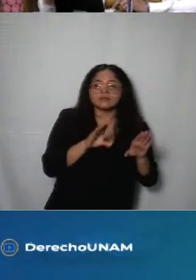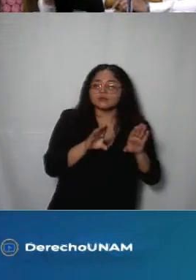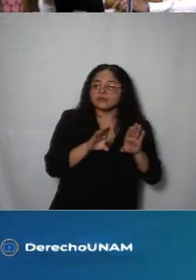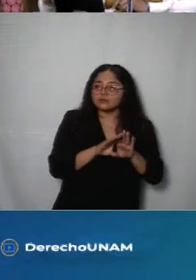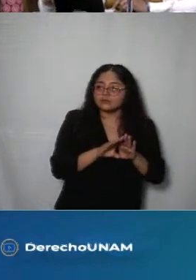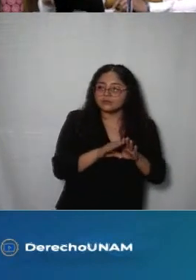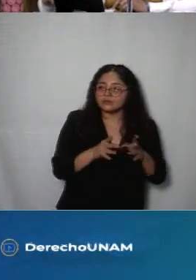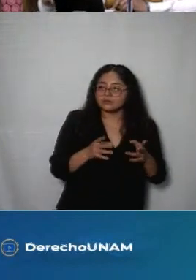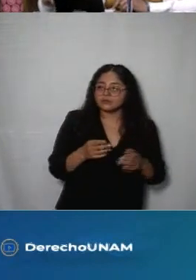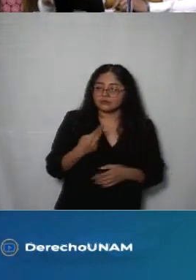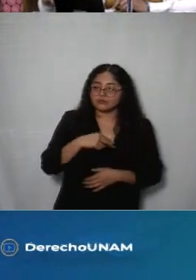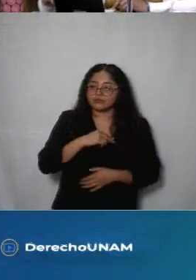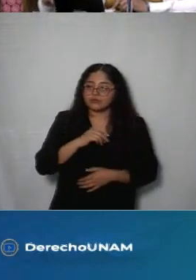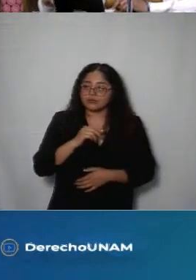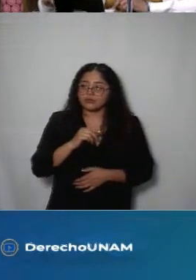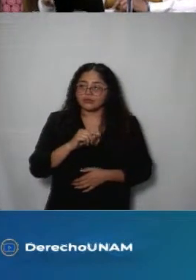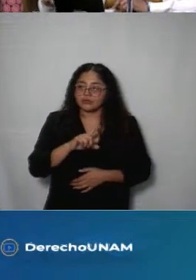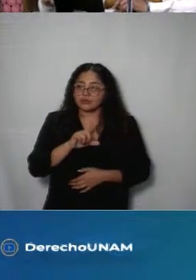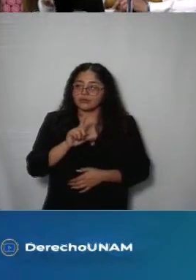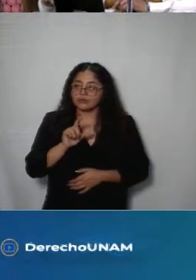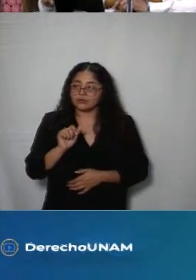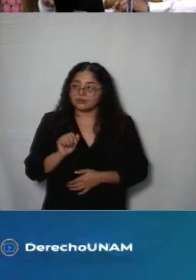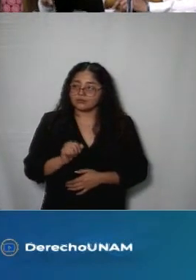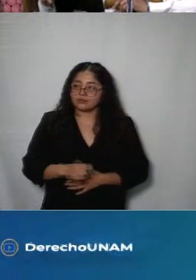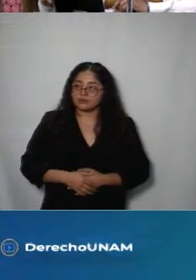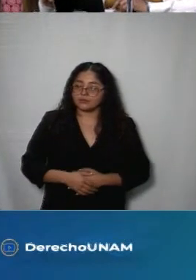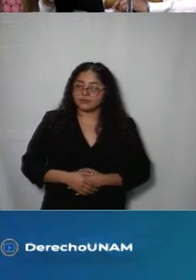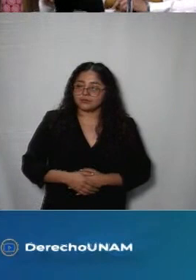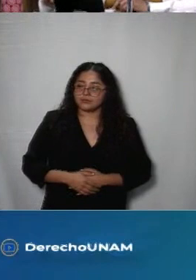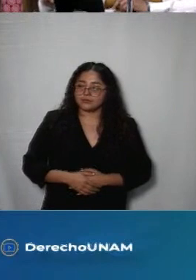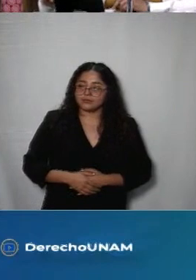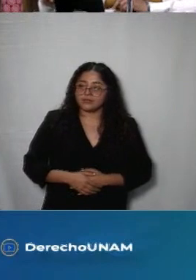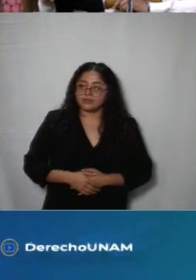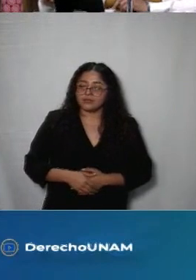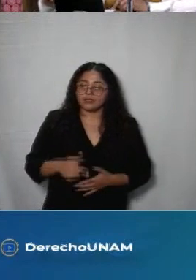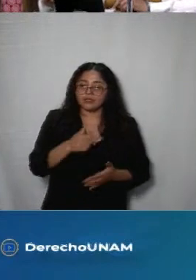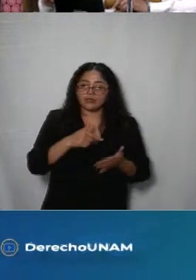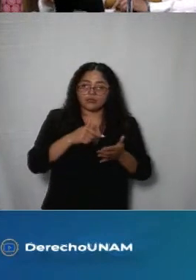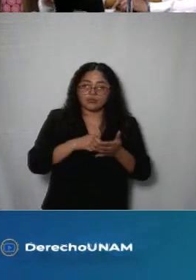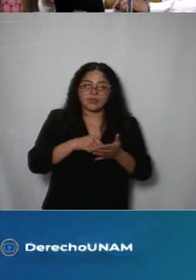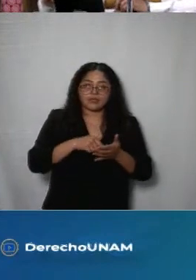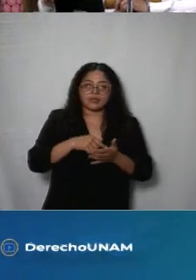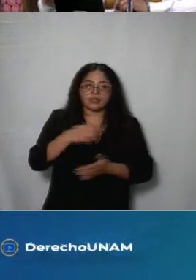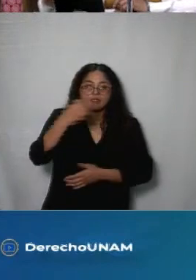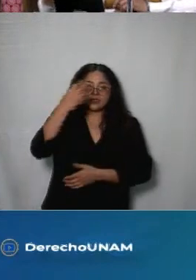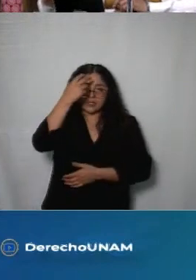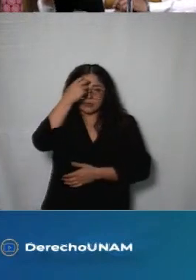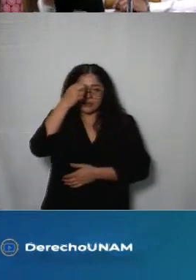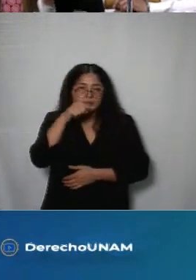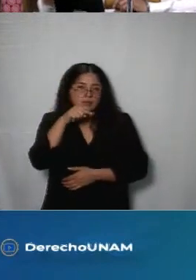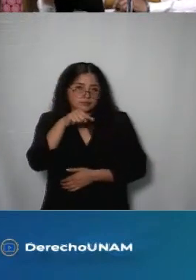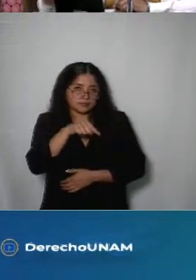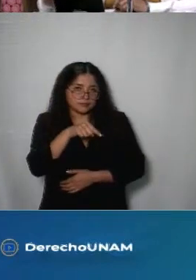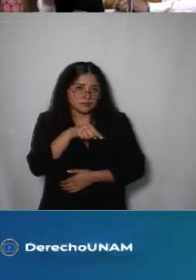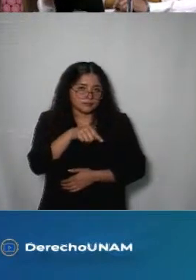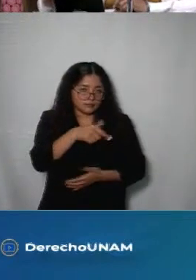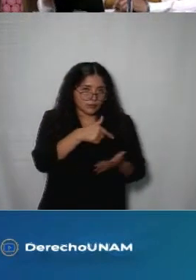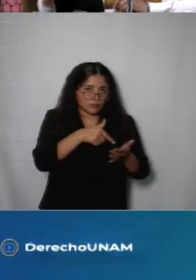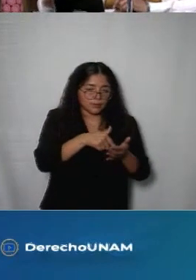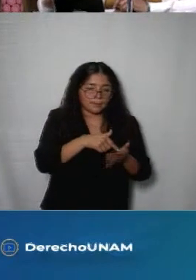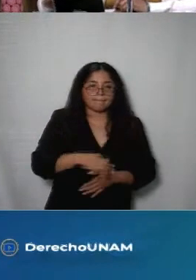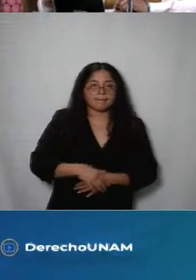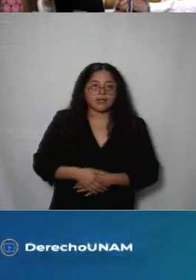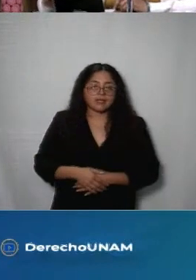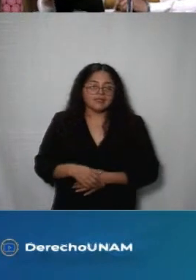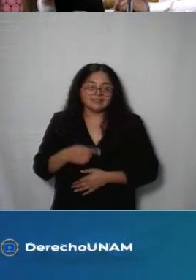a estar en el espacio nativo que se ubica en la colonia San Miguel Chapultepec sé que es en sábado